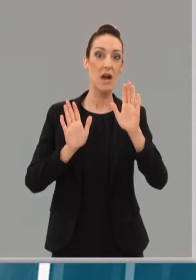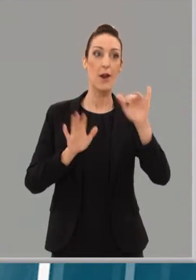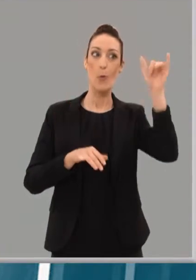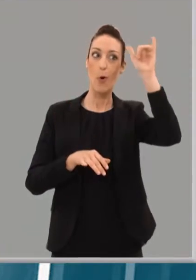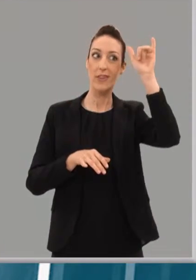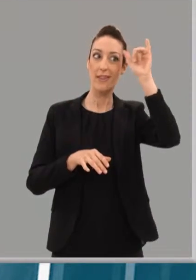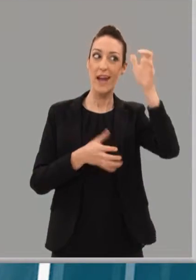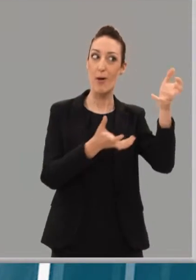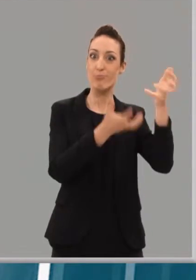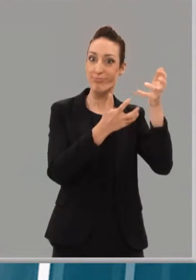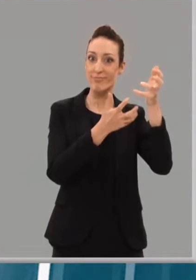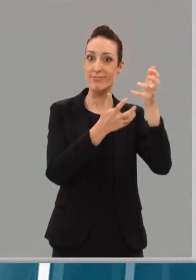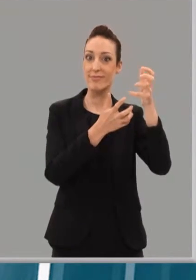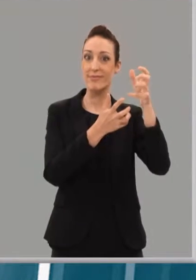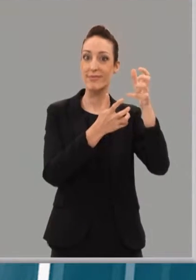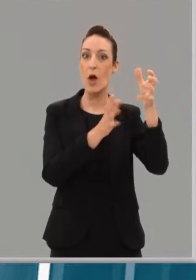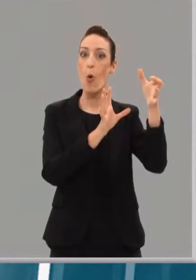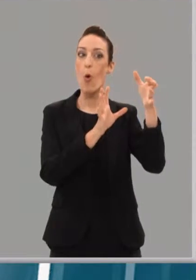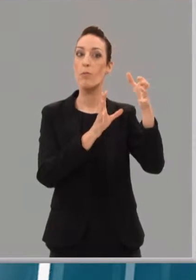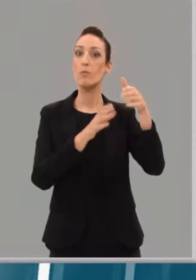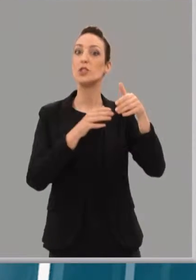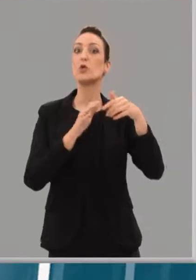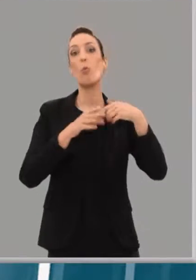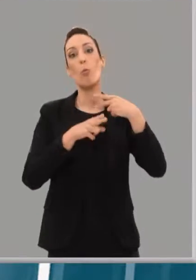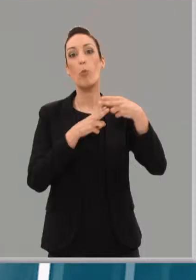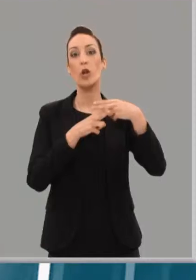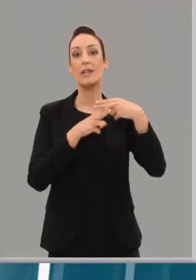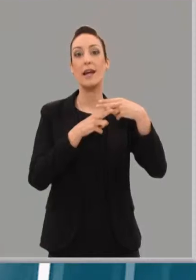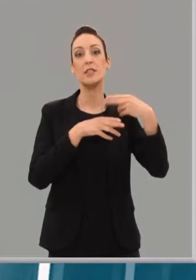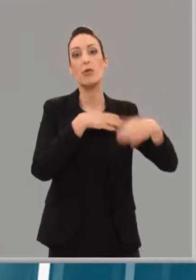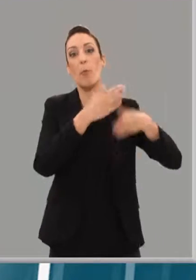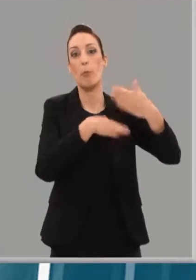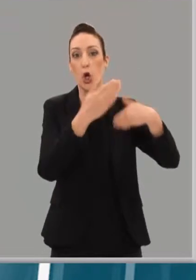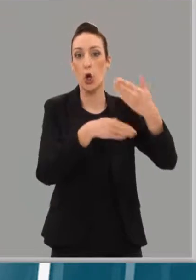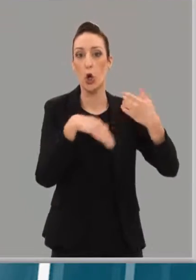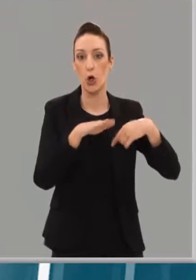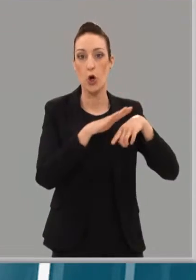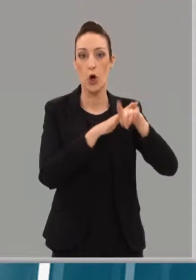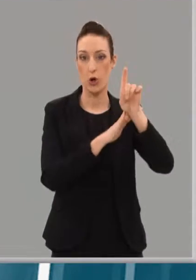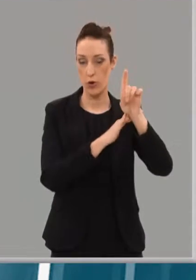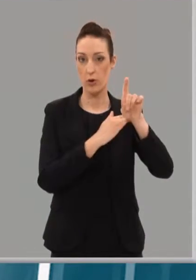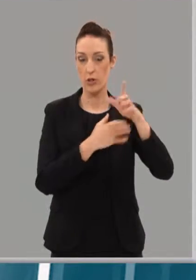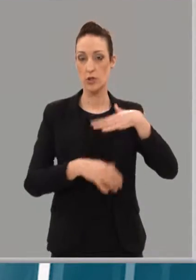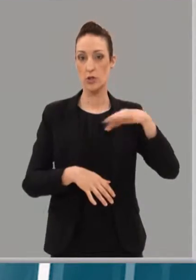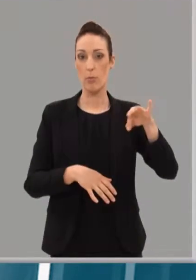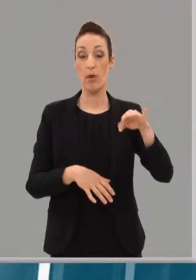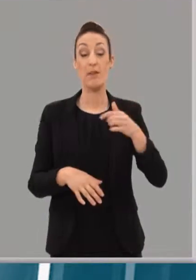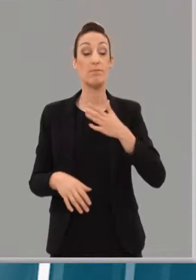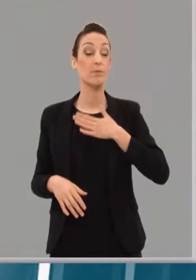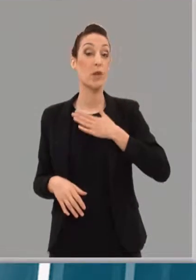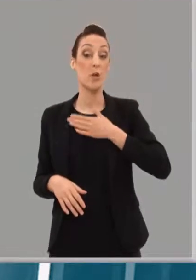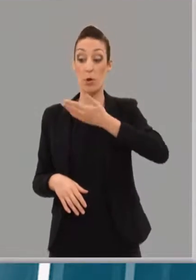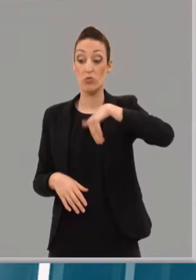dicen, permitirá llevar a cabo políticas progresistas. Por nuestra parte, el resultado no ha sido el que